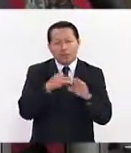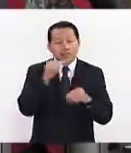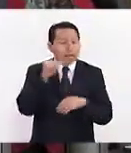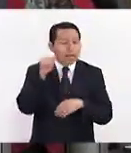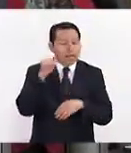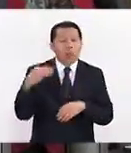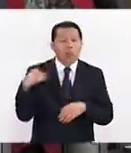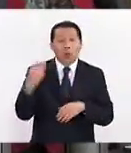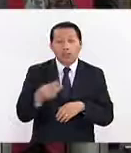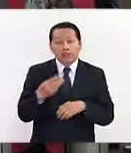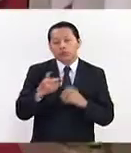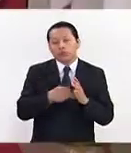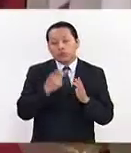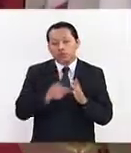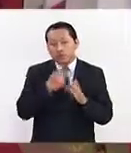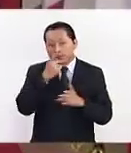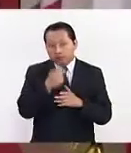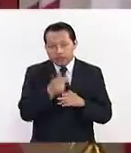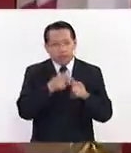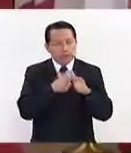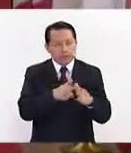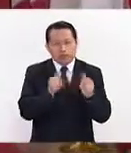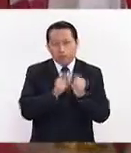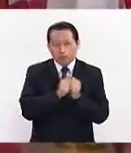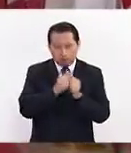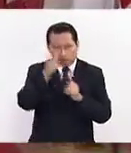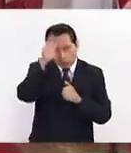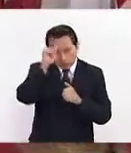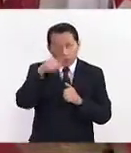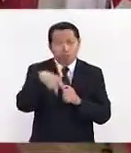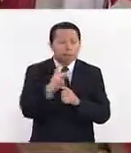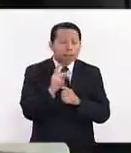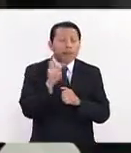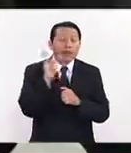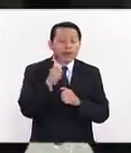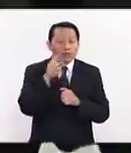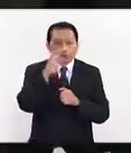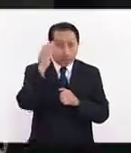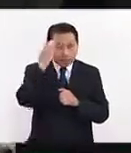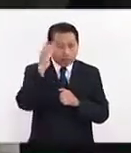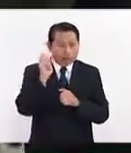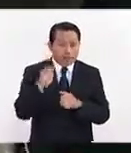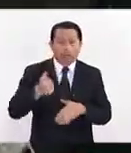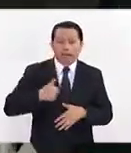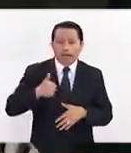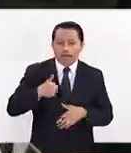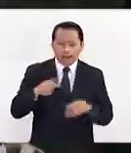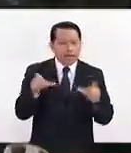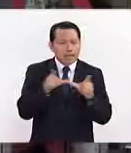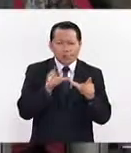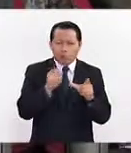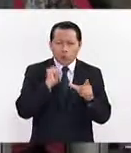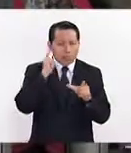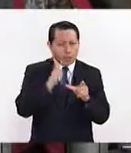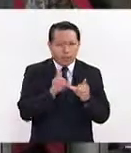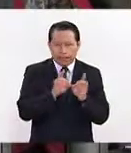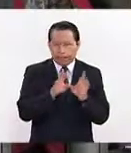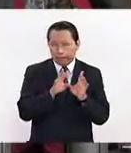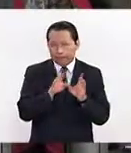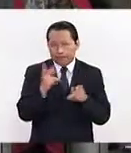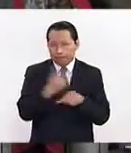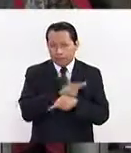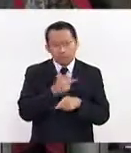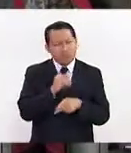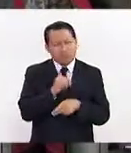Washington ha insistido en continuar con el acuerdo, pero al final ha reconocido que Canadá está listo para cualquier escenario, mientras que Donald